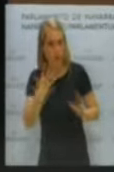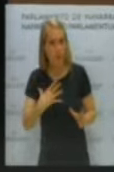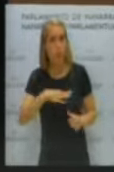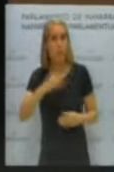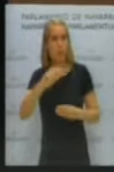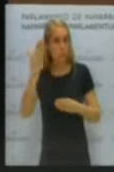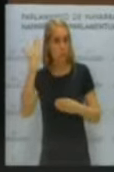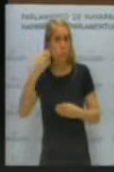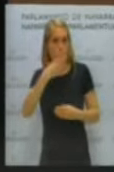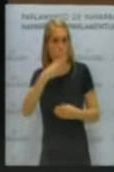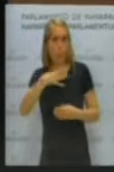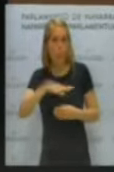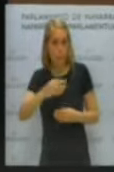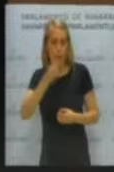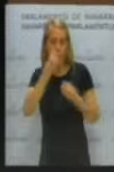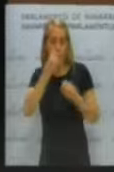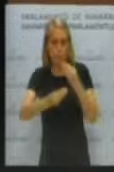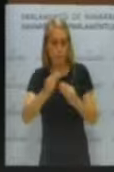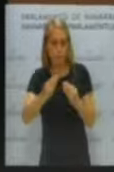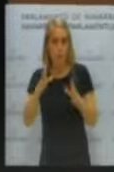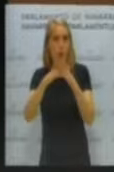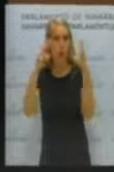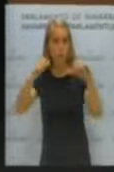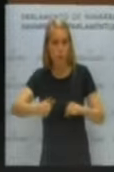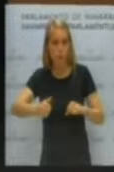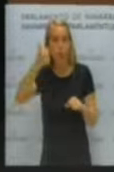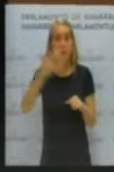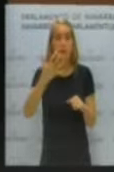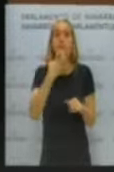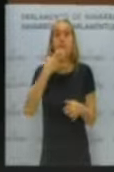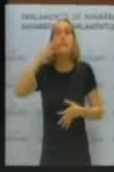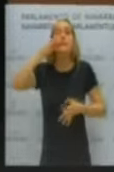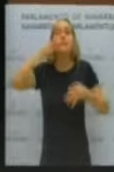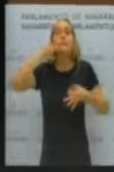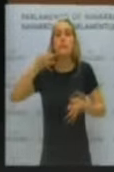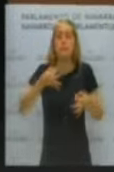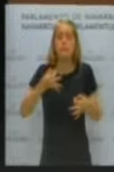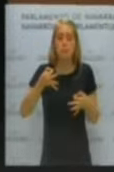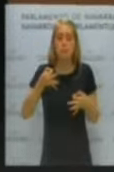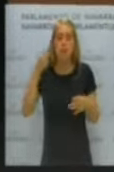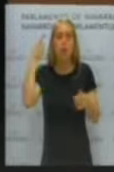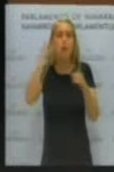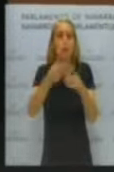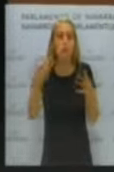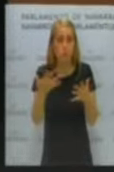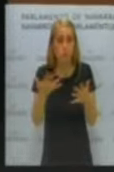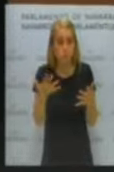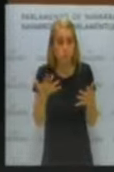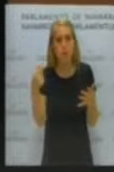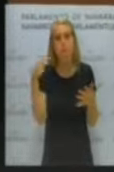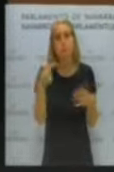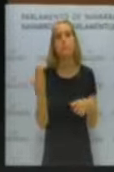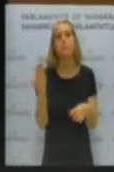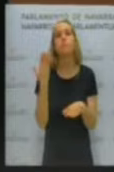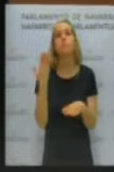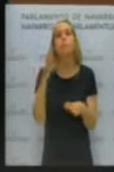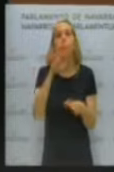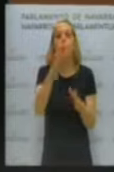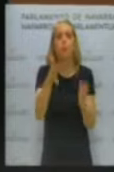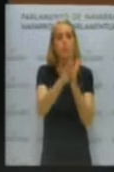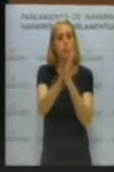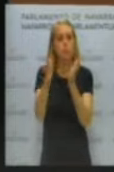y podíamos haber obtenido más acuerdo. Si realmente lo que se pretendía era lo que la exposición de motivos